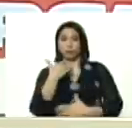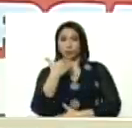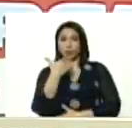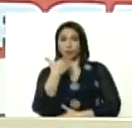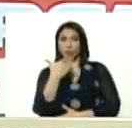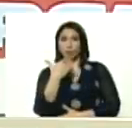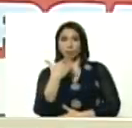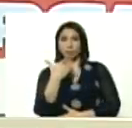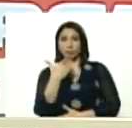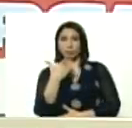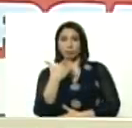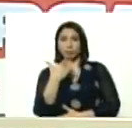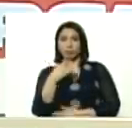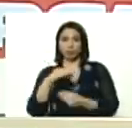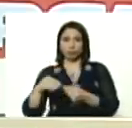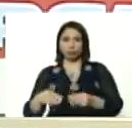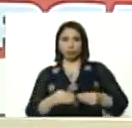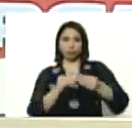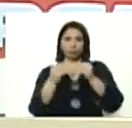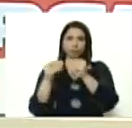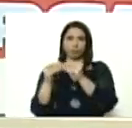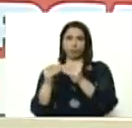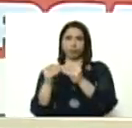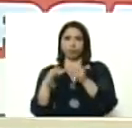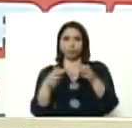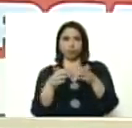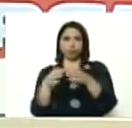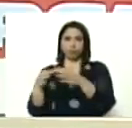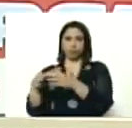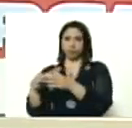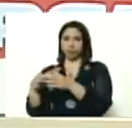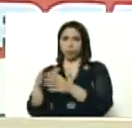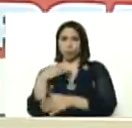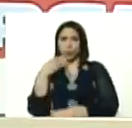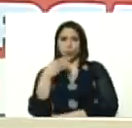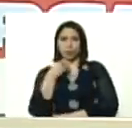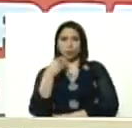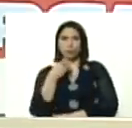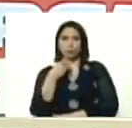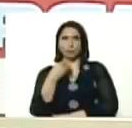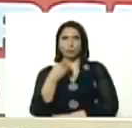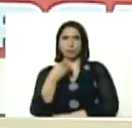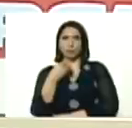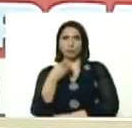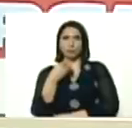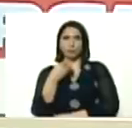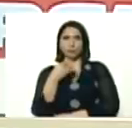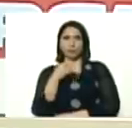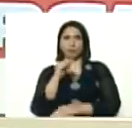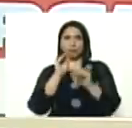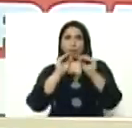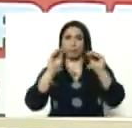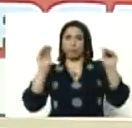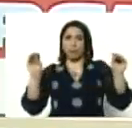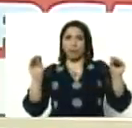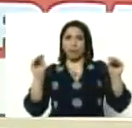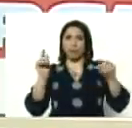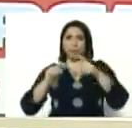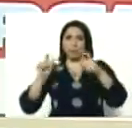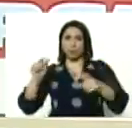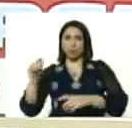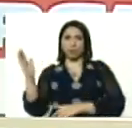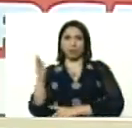a la recuperación del sector juvenil, a llamar a aquellos que están regresando,